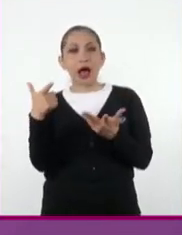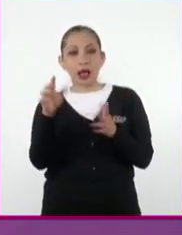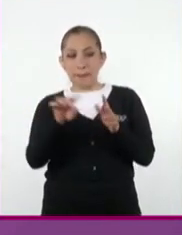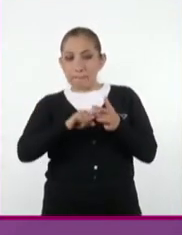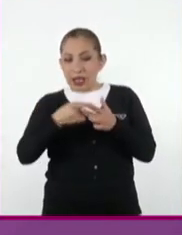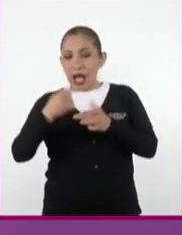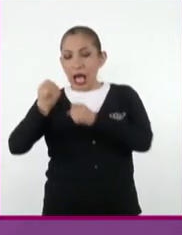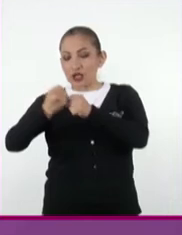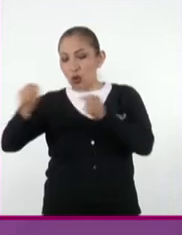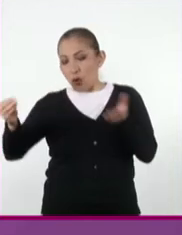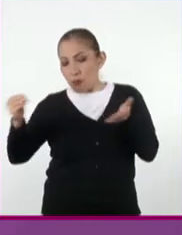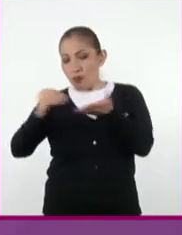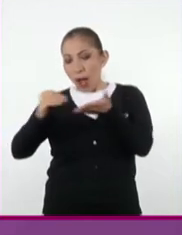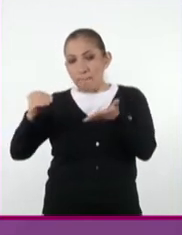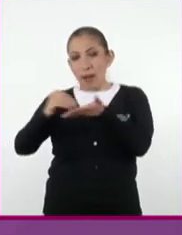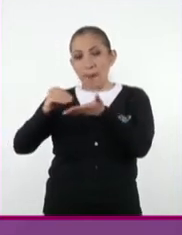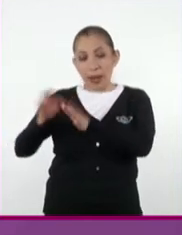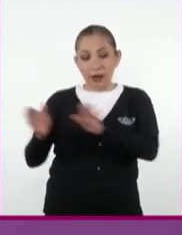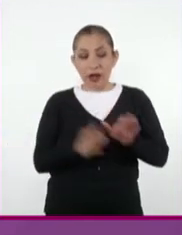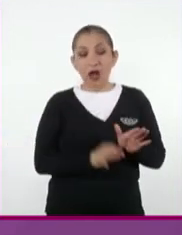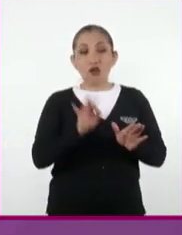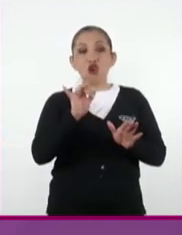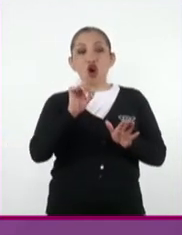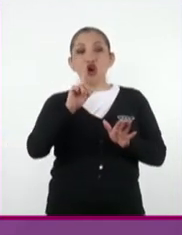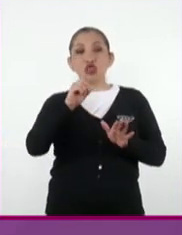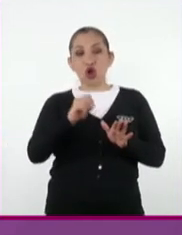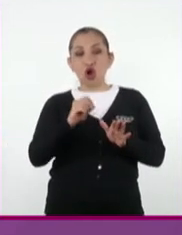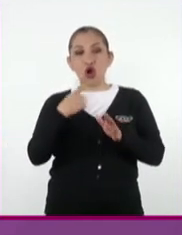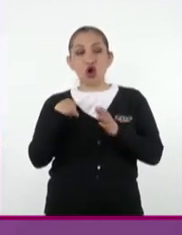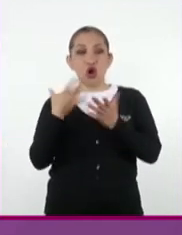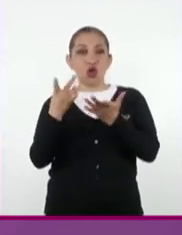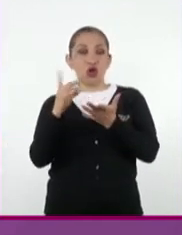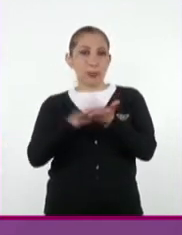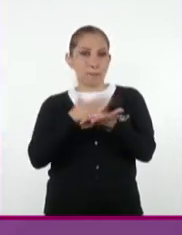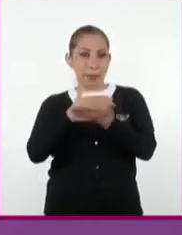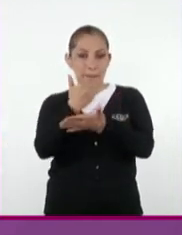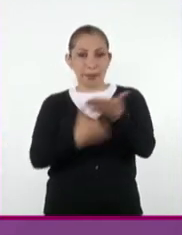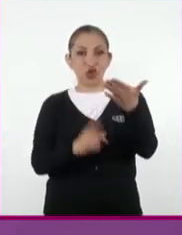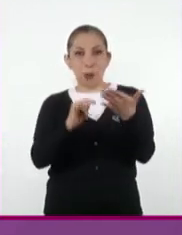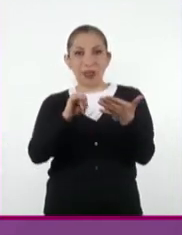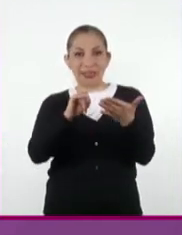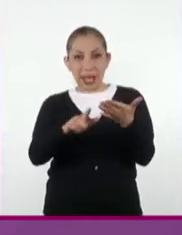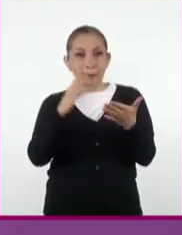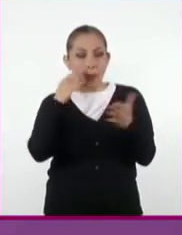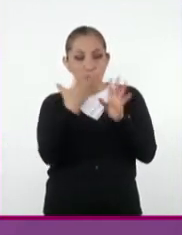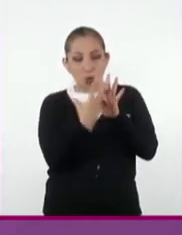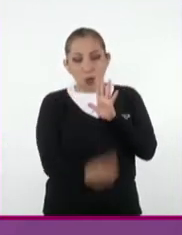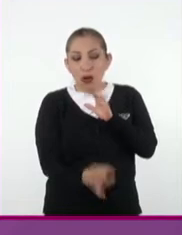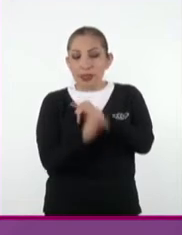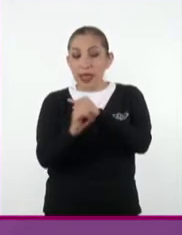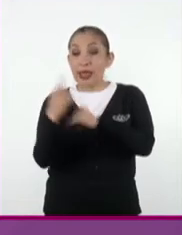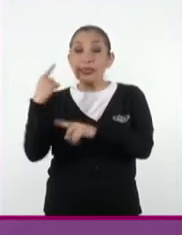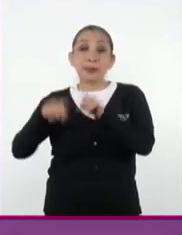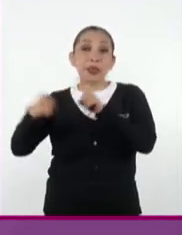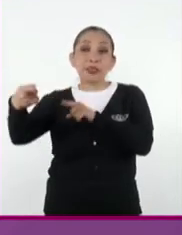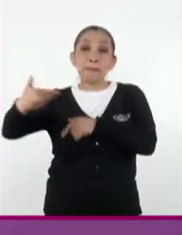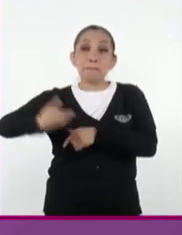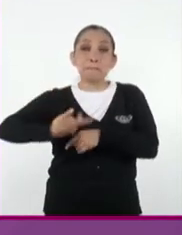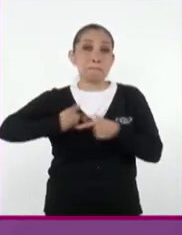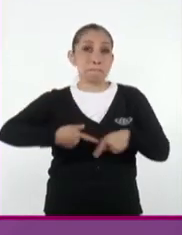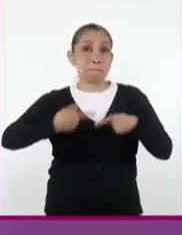dando en el año. Y el fondo documental lo hemos ido digitalizando según las peticiones que nos hace la gente.